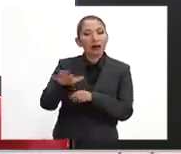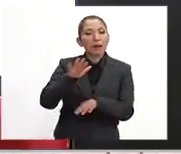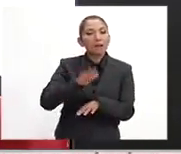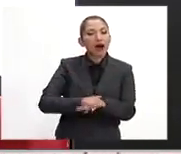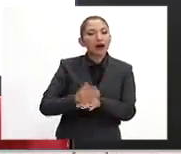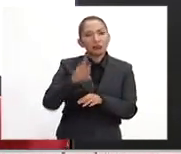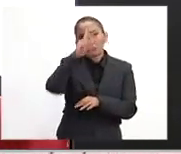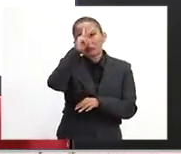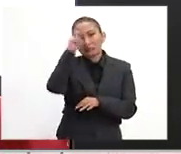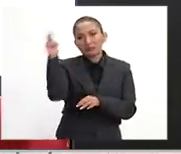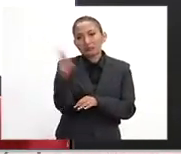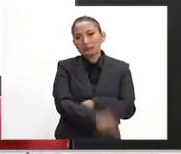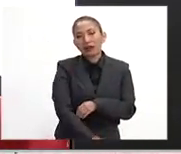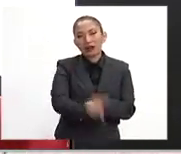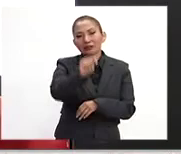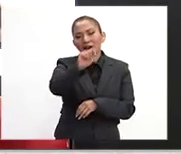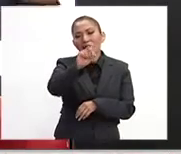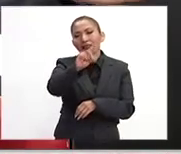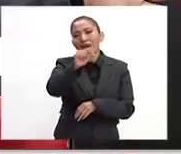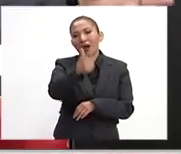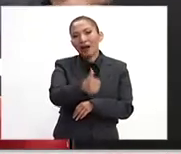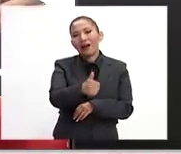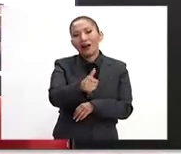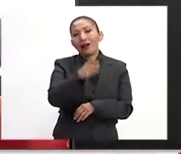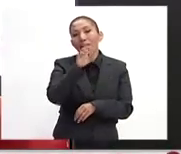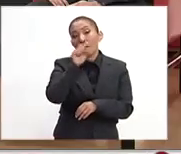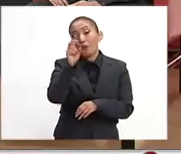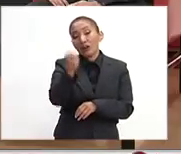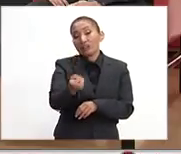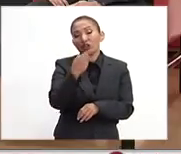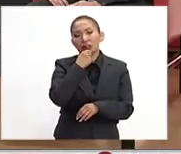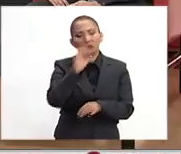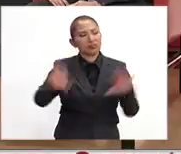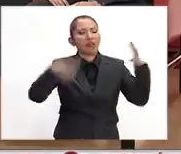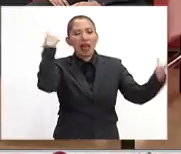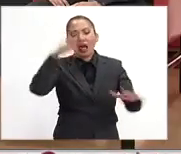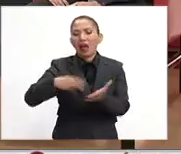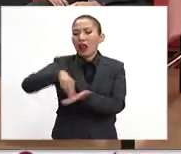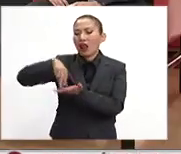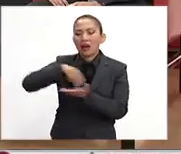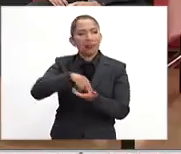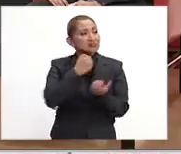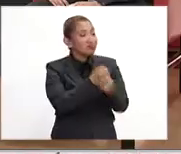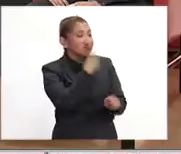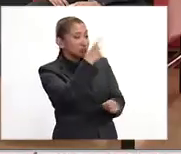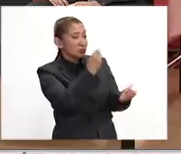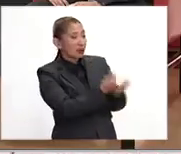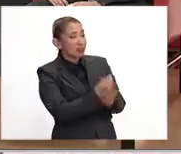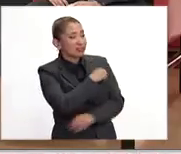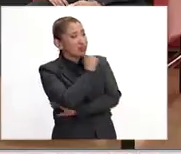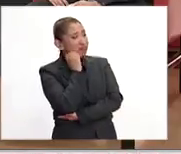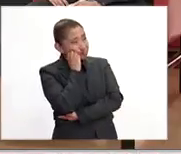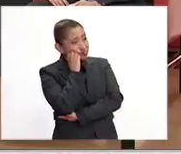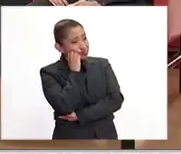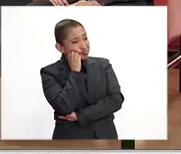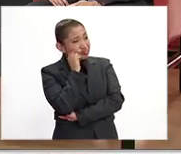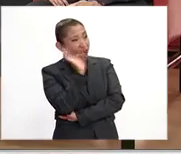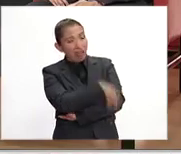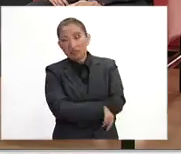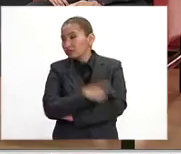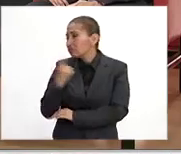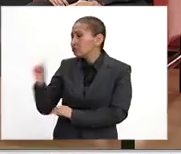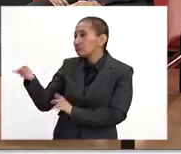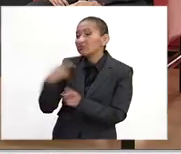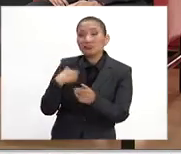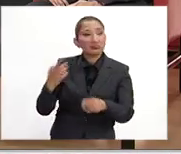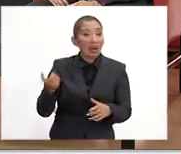de TDA. ¿Por qué? Porque efectivamente el niño va a ser muy inquieto. Si me está aburriendo tu clase, pues yo voy a ver qué hago, ¿no? ¿Por